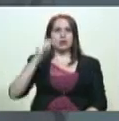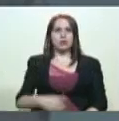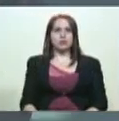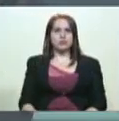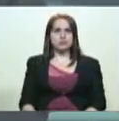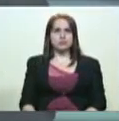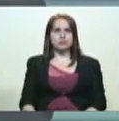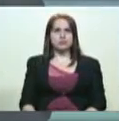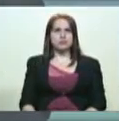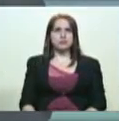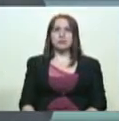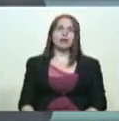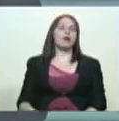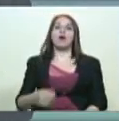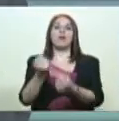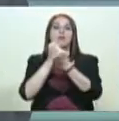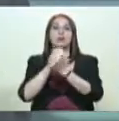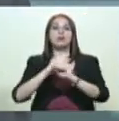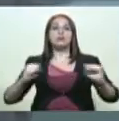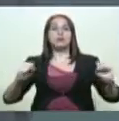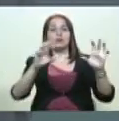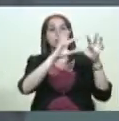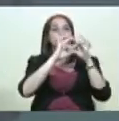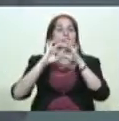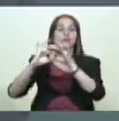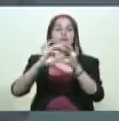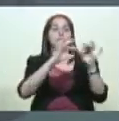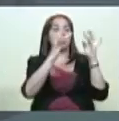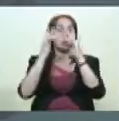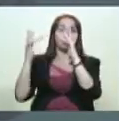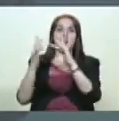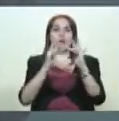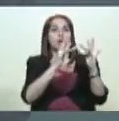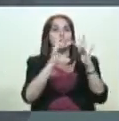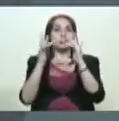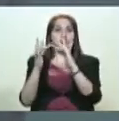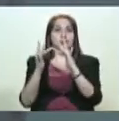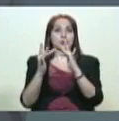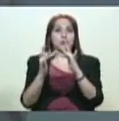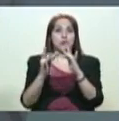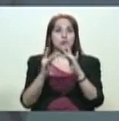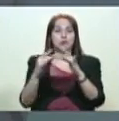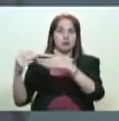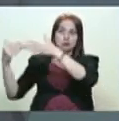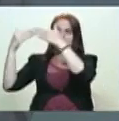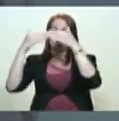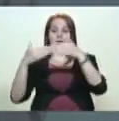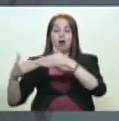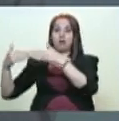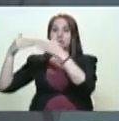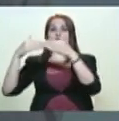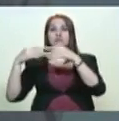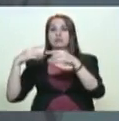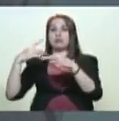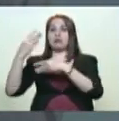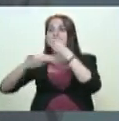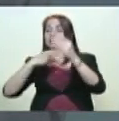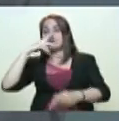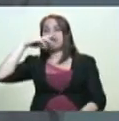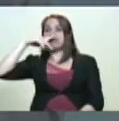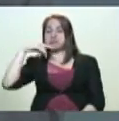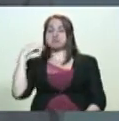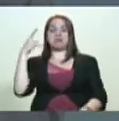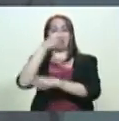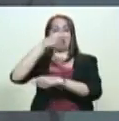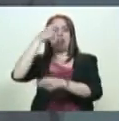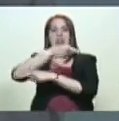imposible no vincular una cosa con otra. Obviamente, si desde el Imperio Norteamericano se están dando estas declaraciones, porque